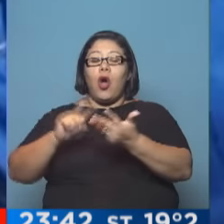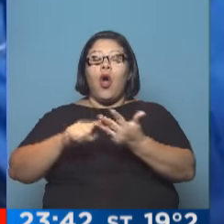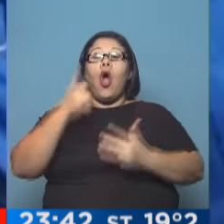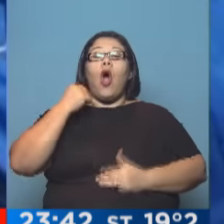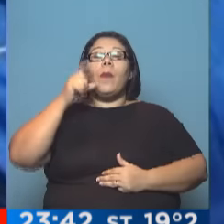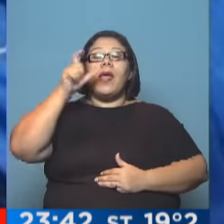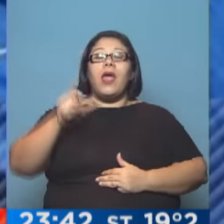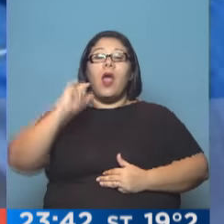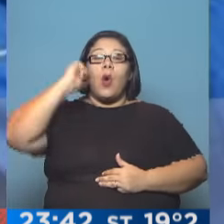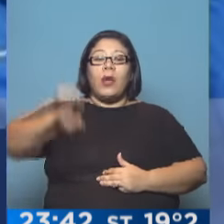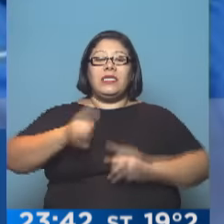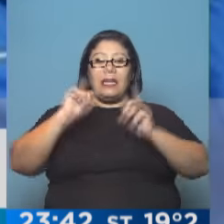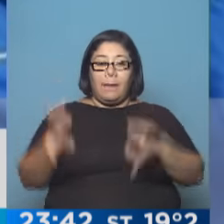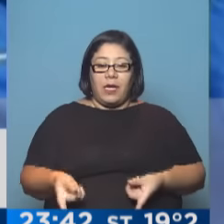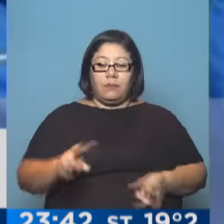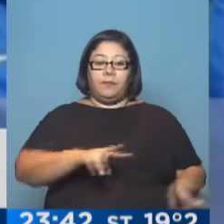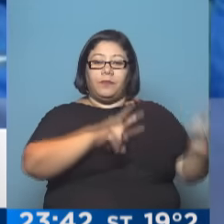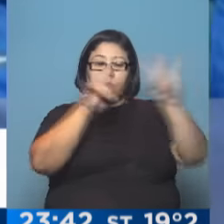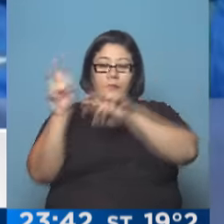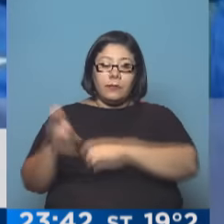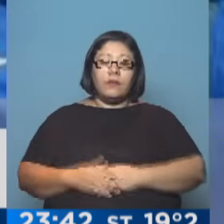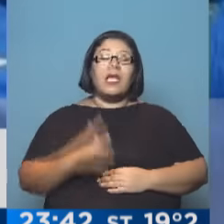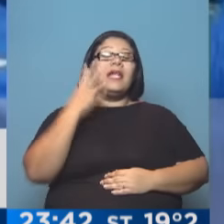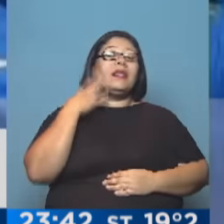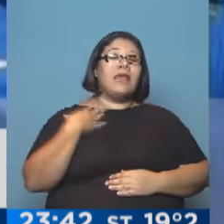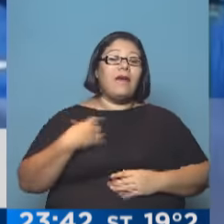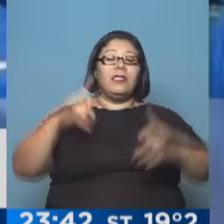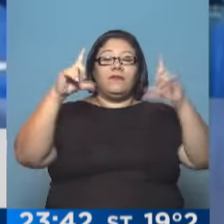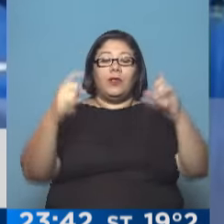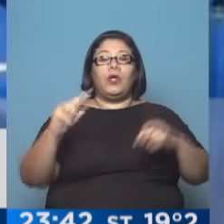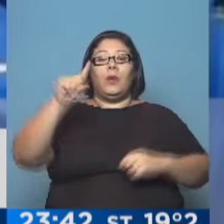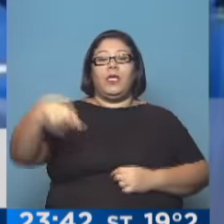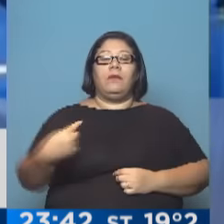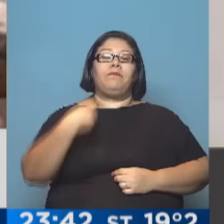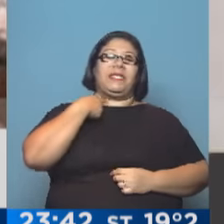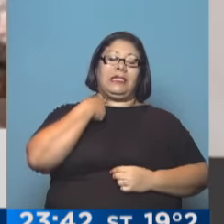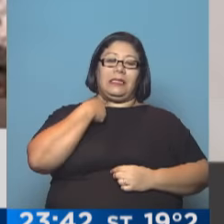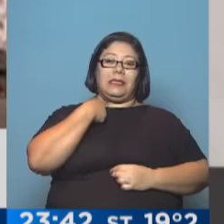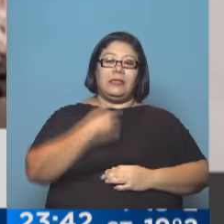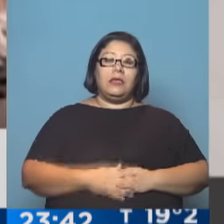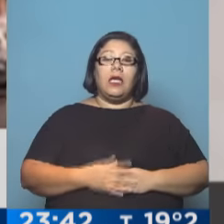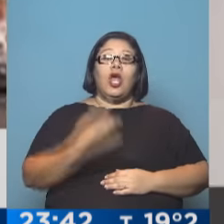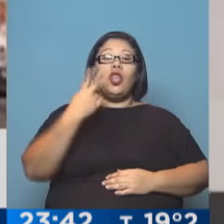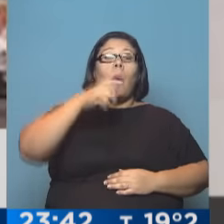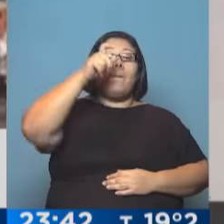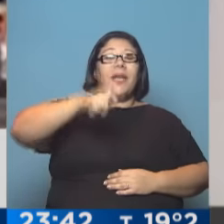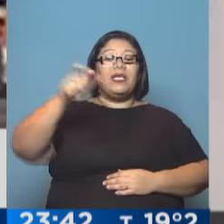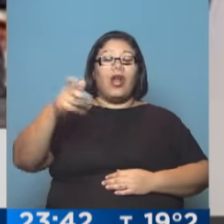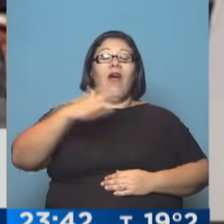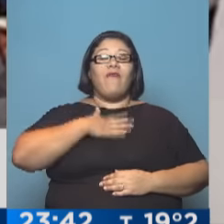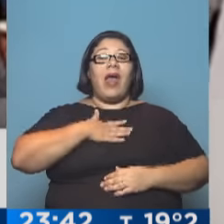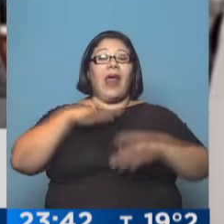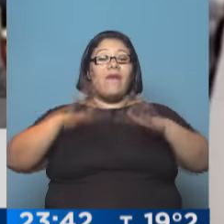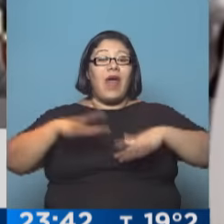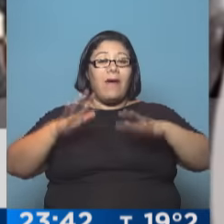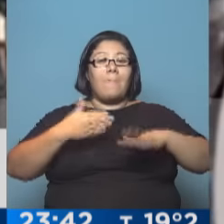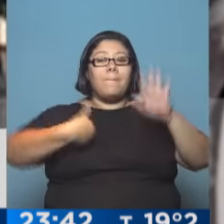foto complicó a Tevez. En la imagen se lo ve con Rafael Diceo y Mauro Martín, dos de los barras más poderosos de Boca, junto